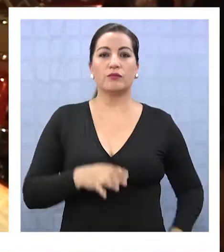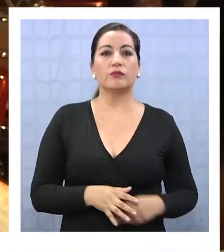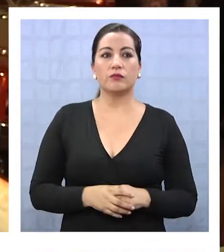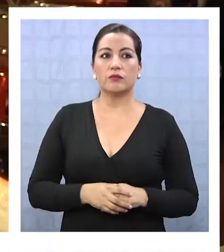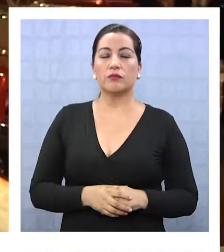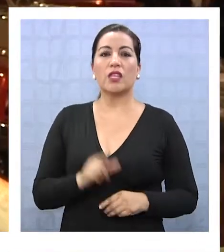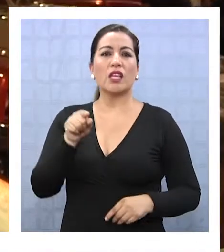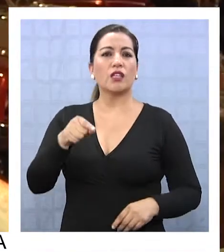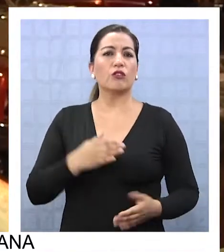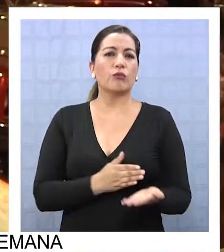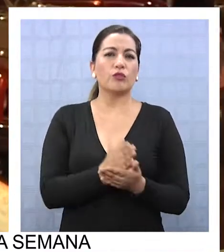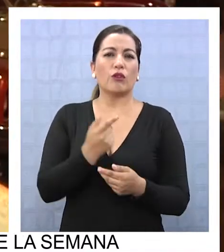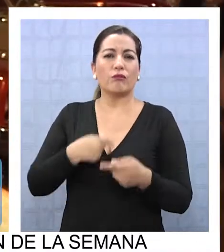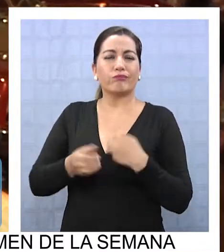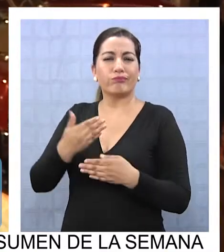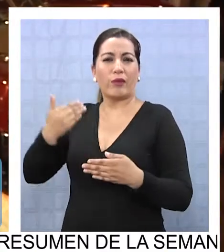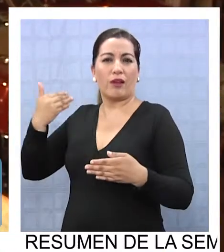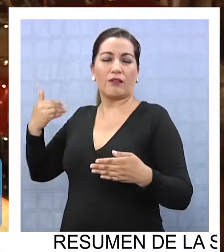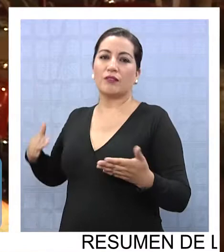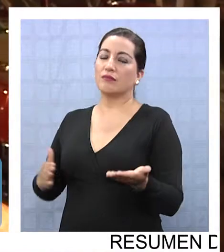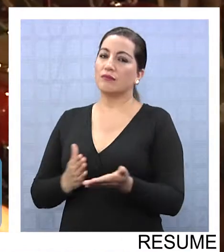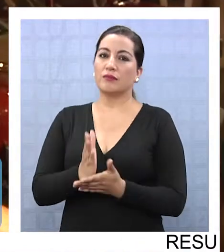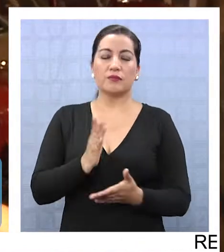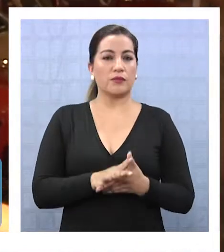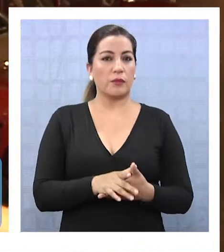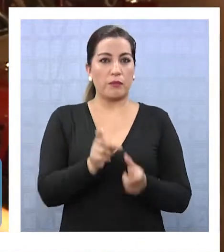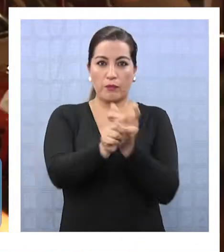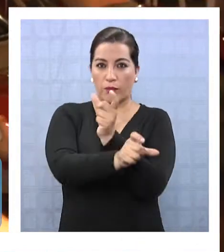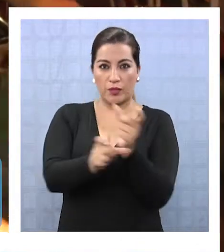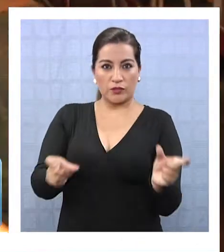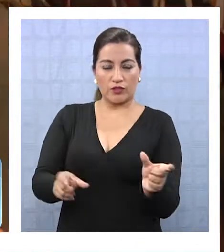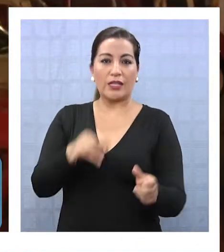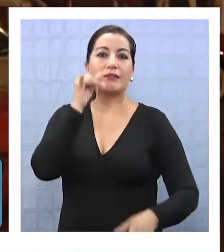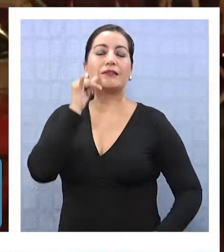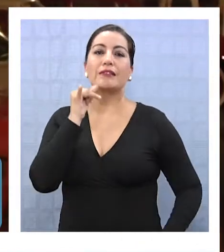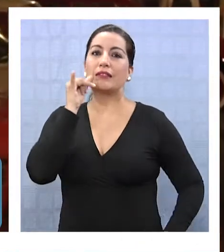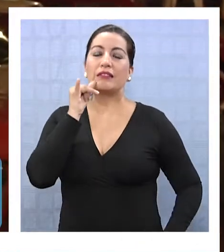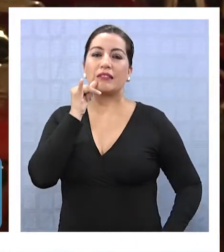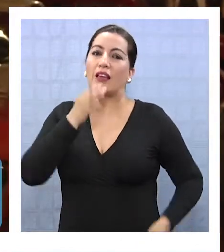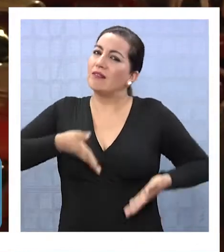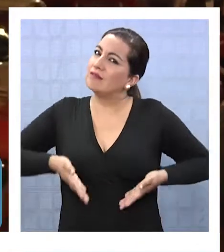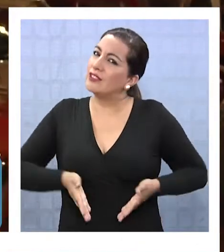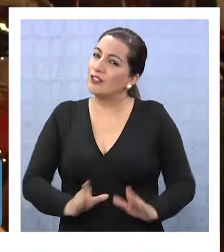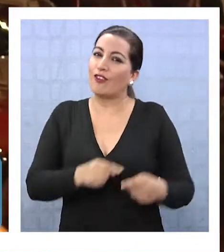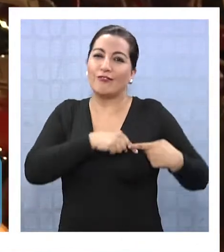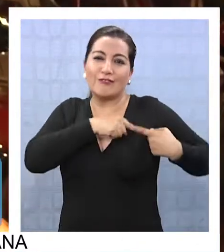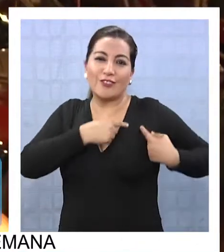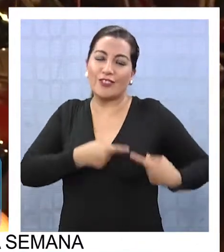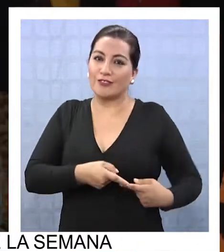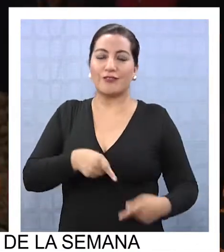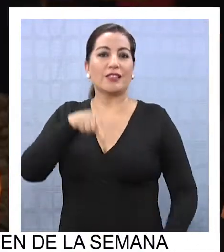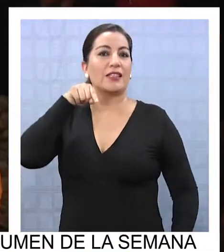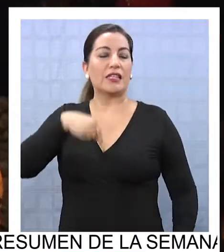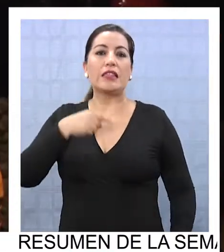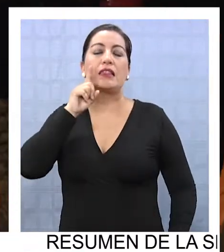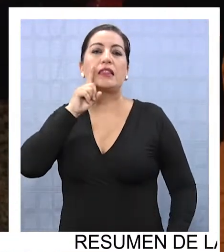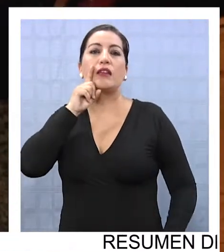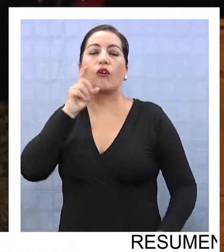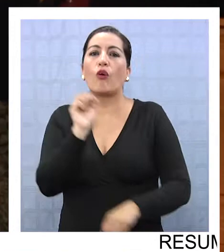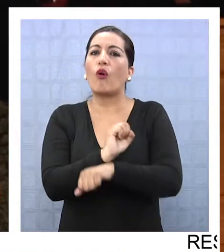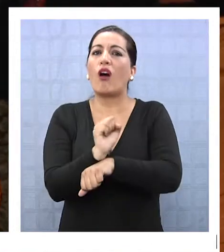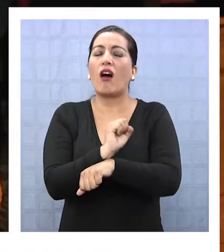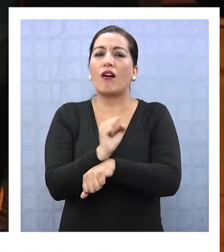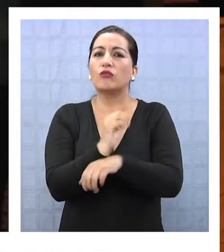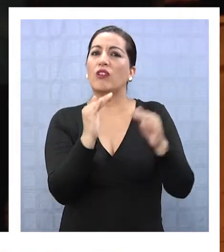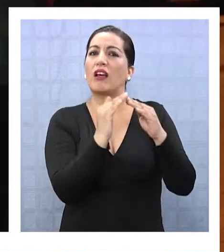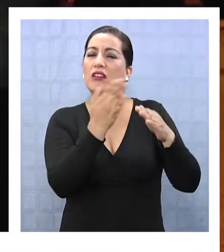esto nació hace muchos años atrás, ya con gente iquiqueña, neta, de corazón, que tenía sus autos